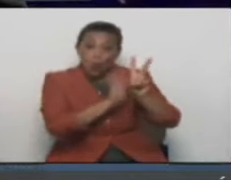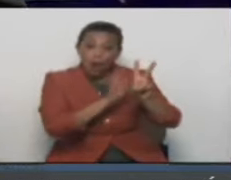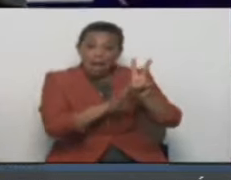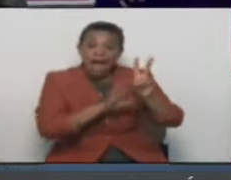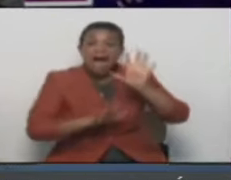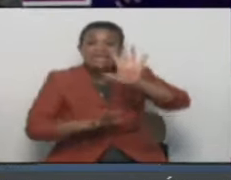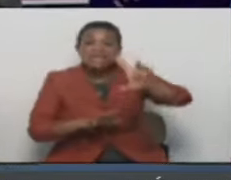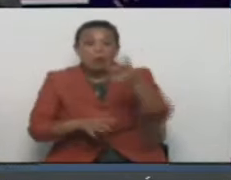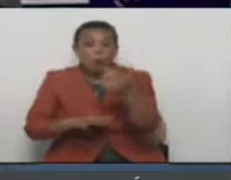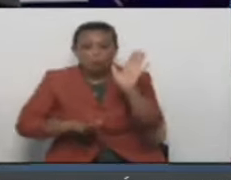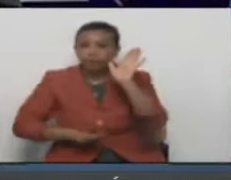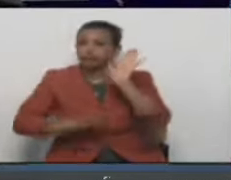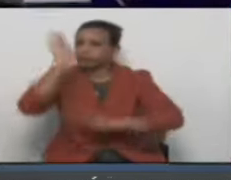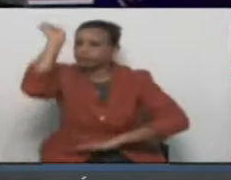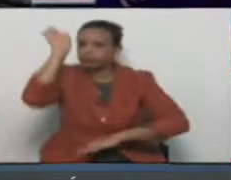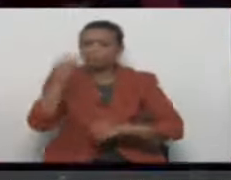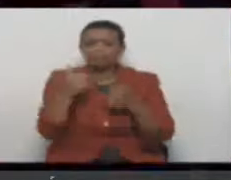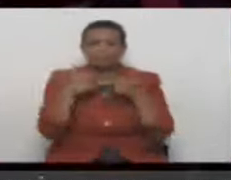la 5G.